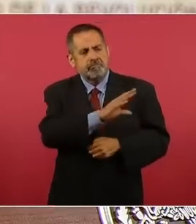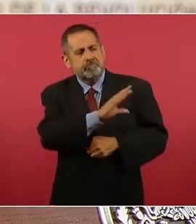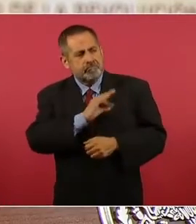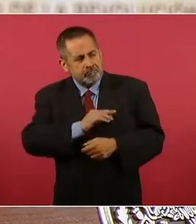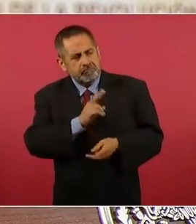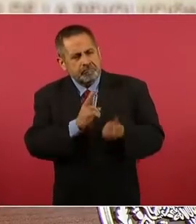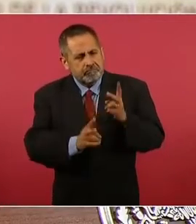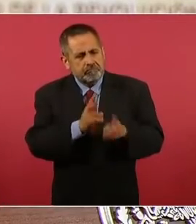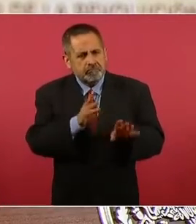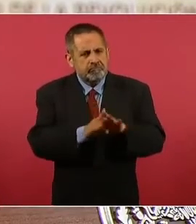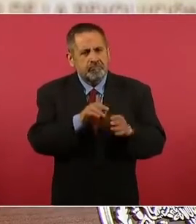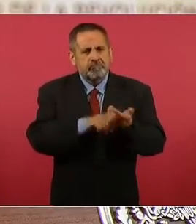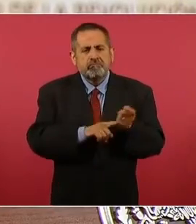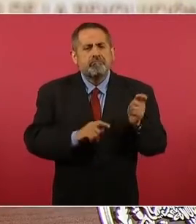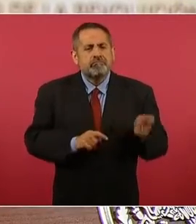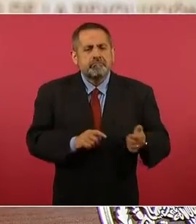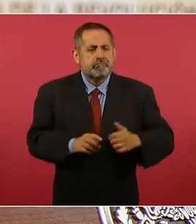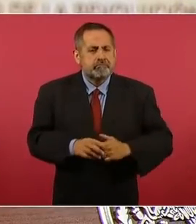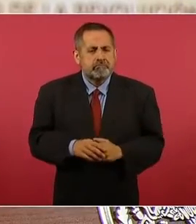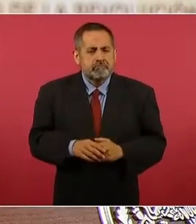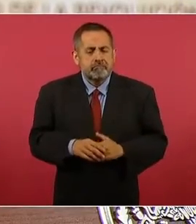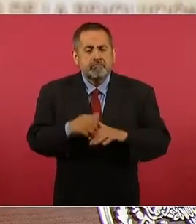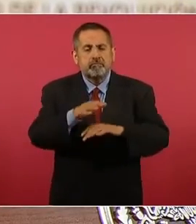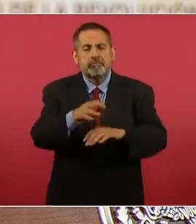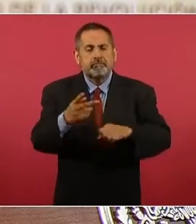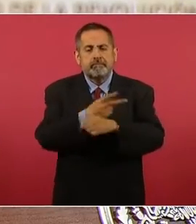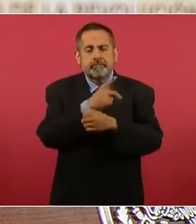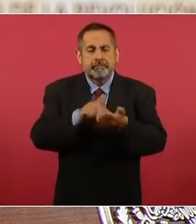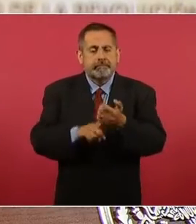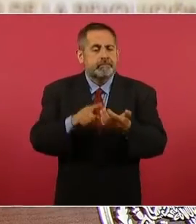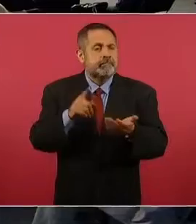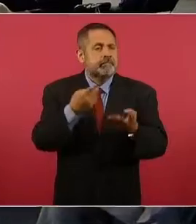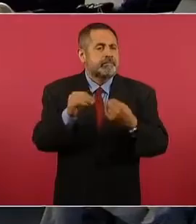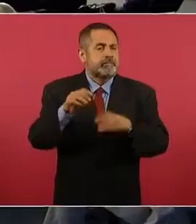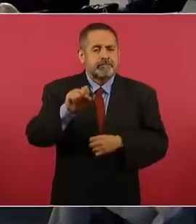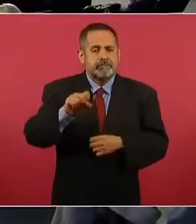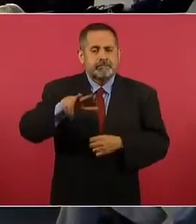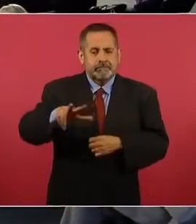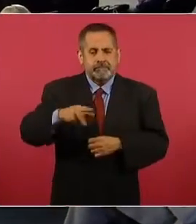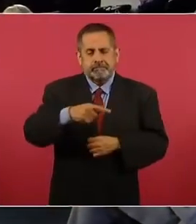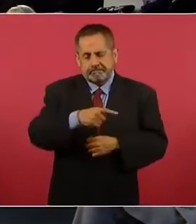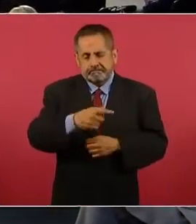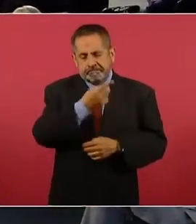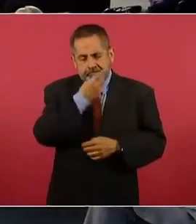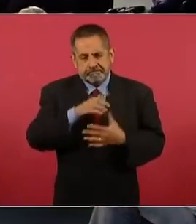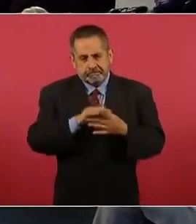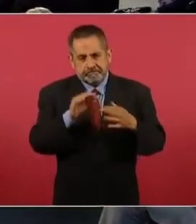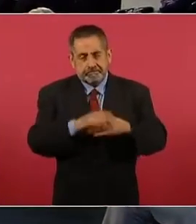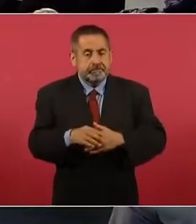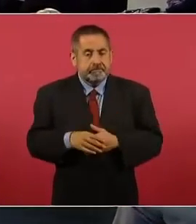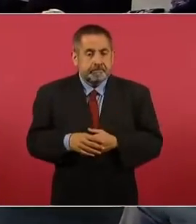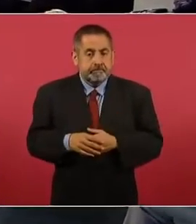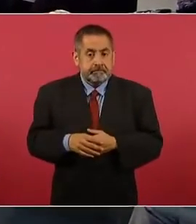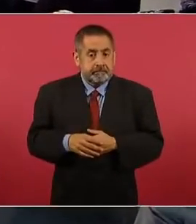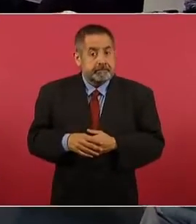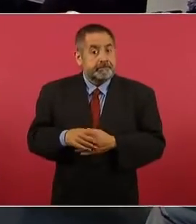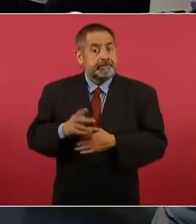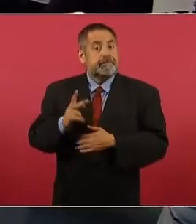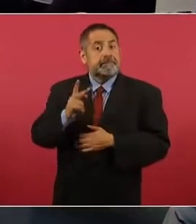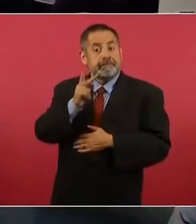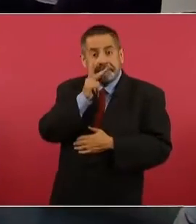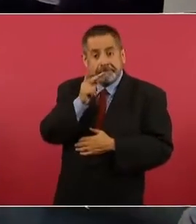lo sucedido en el 68 y con lágrimas en los ojos,